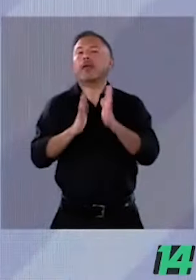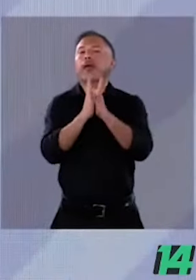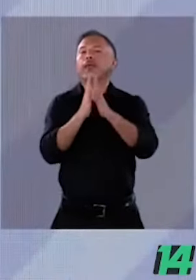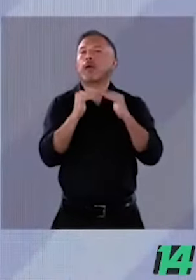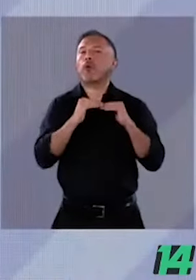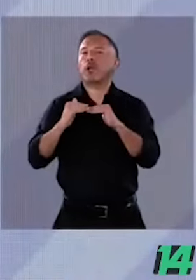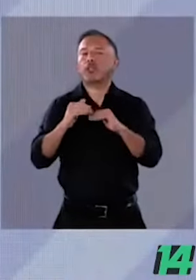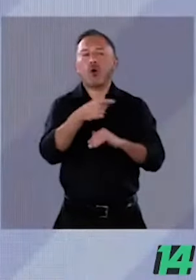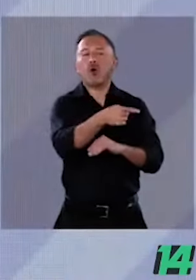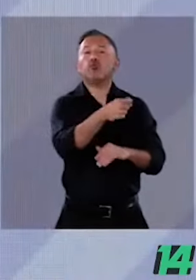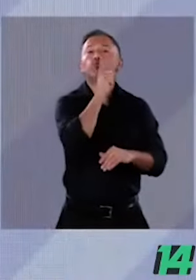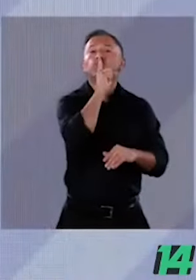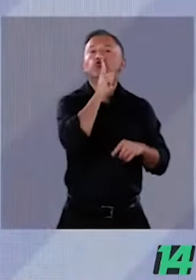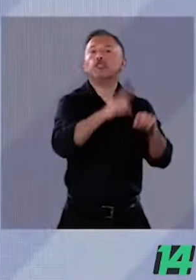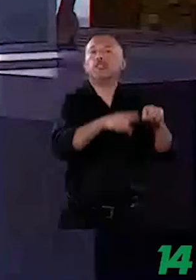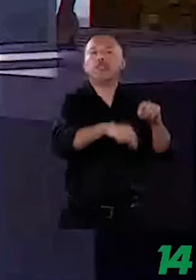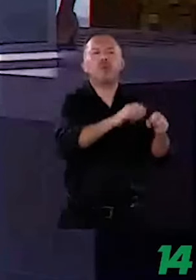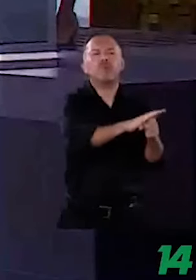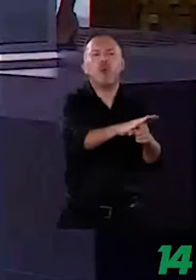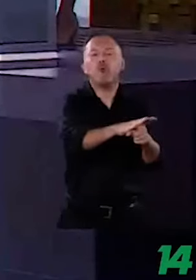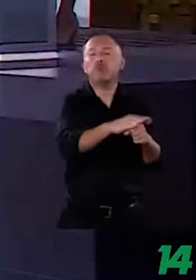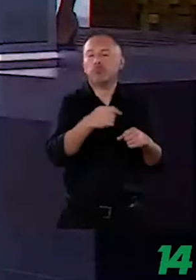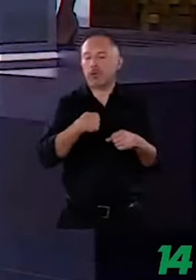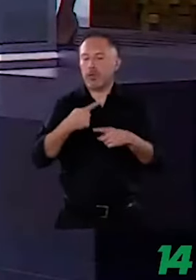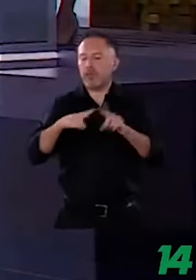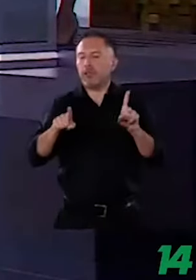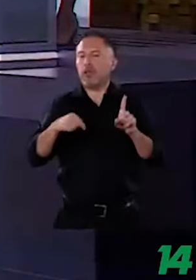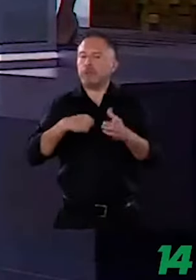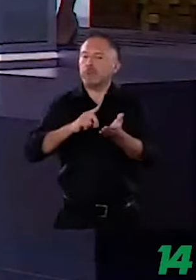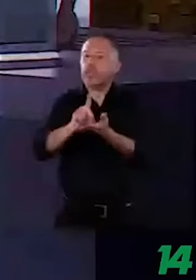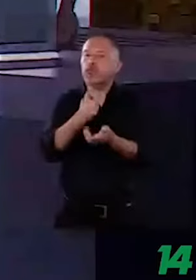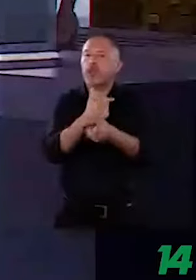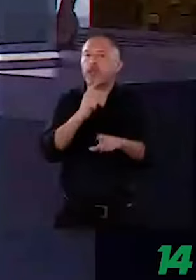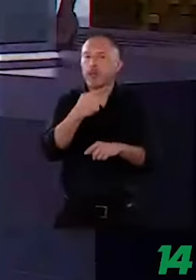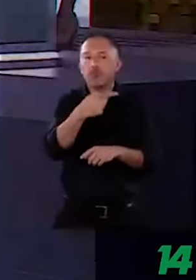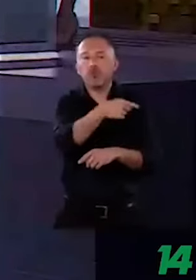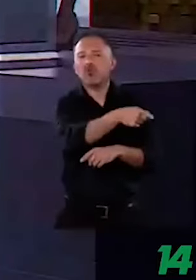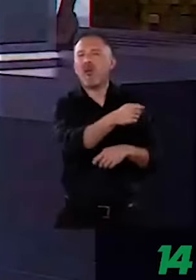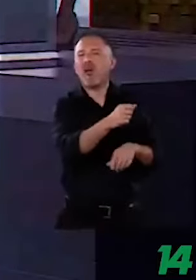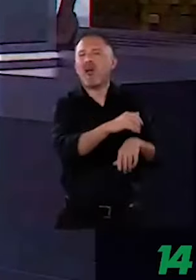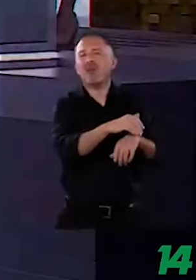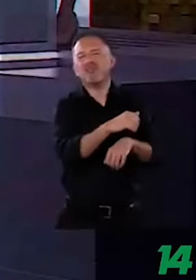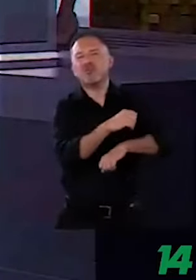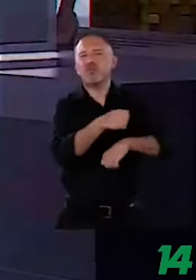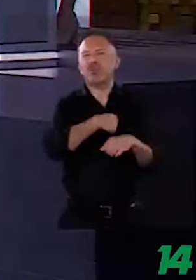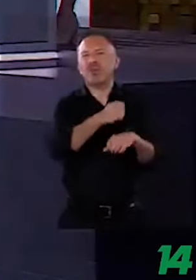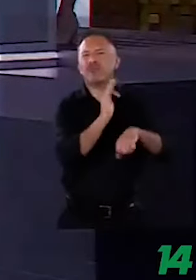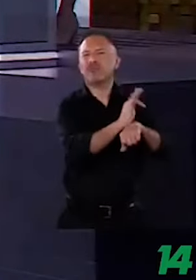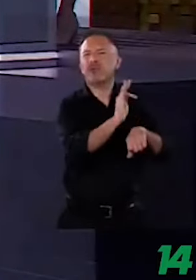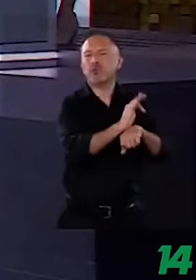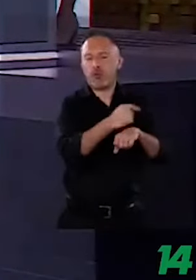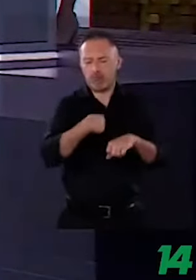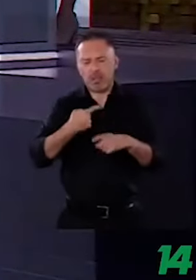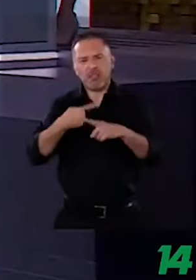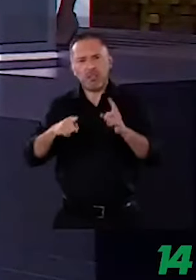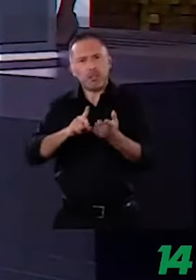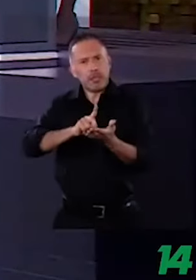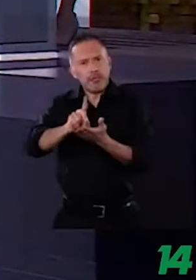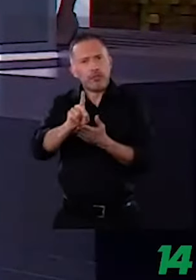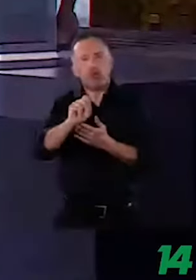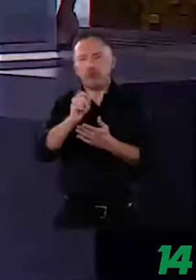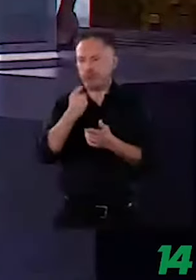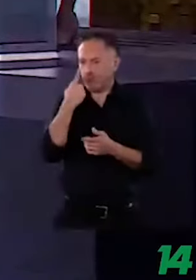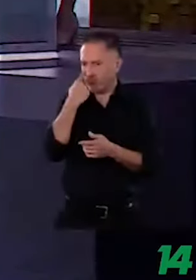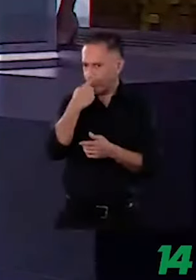Nosotros somos la libertad. Ellos son los privilegios. Nosotros el bienestar y los derechos. Ellos son el saqueo. Nosotros